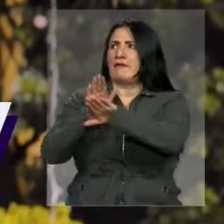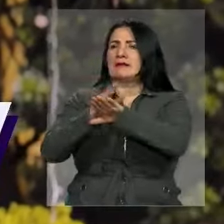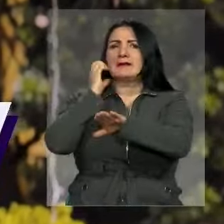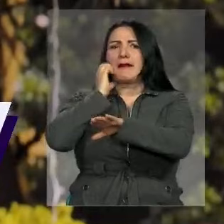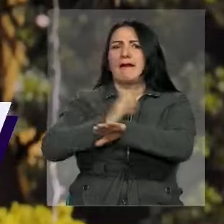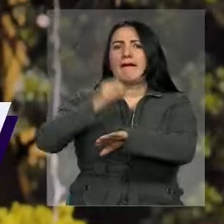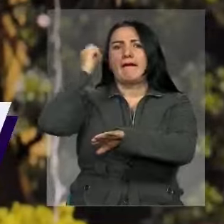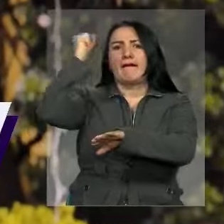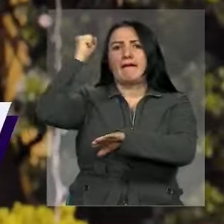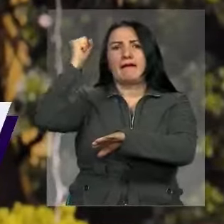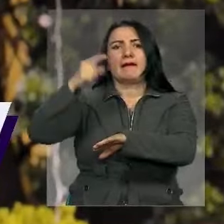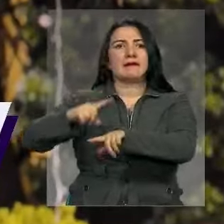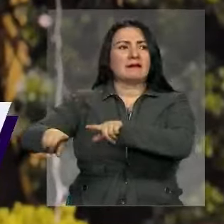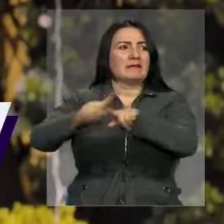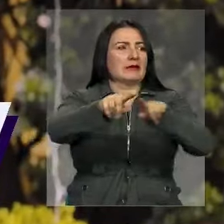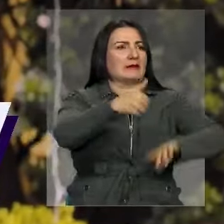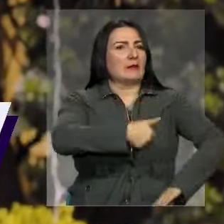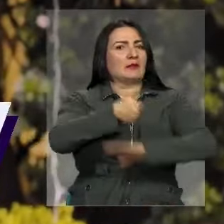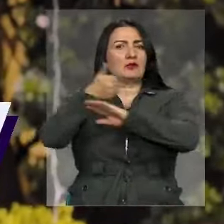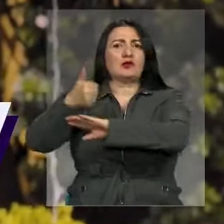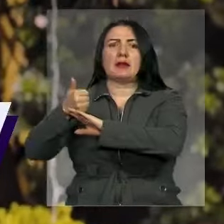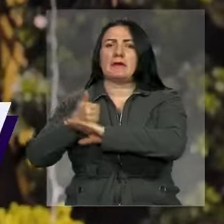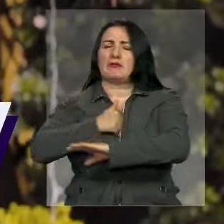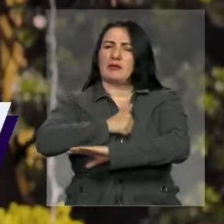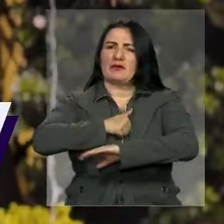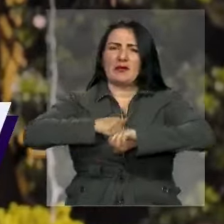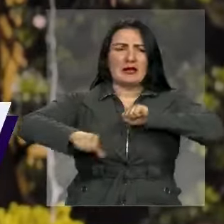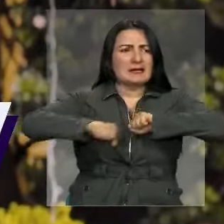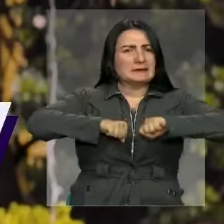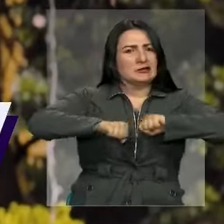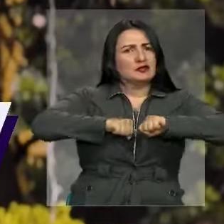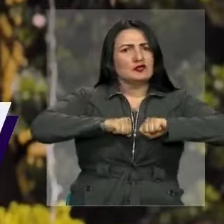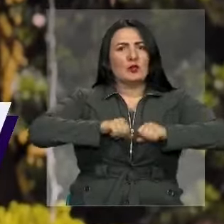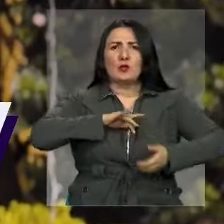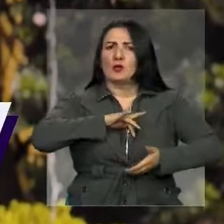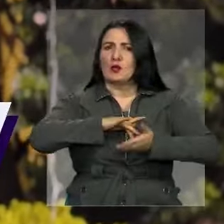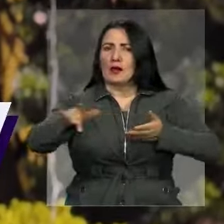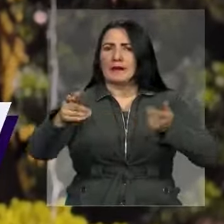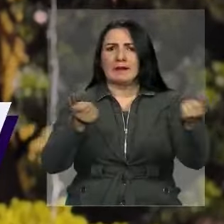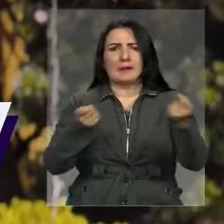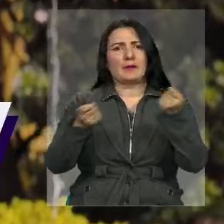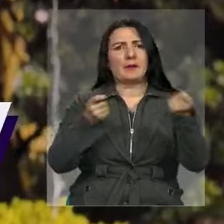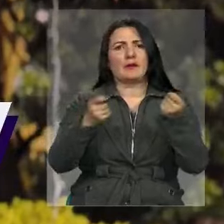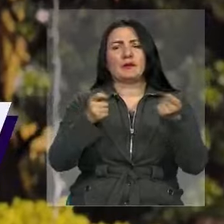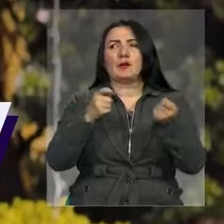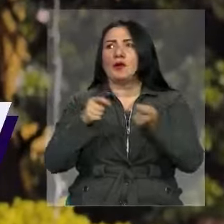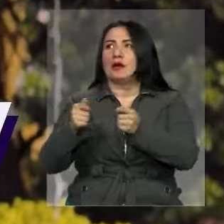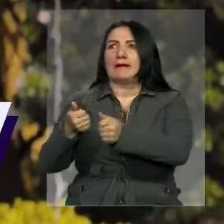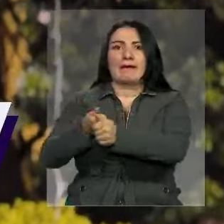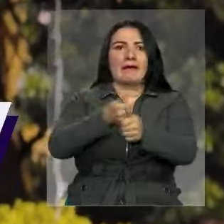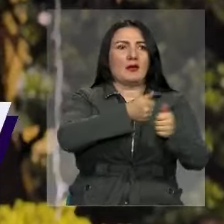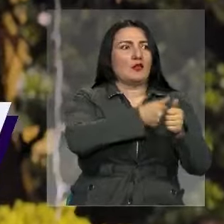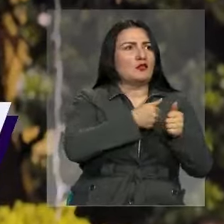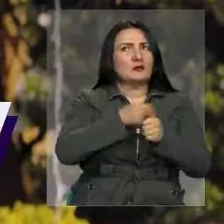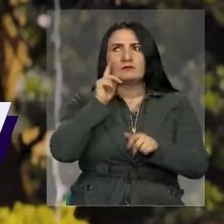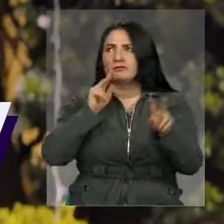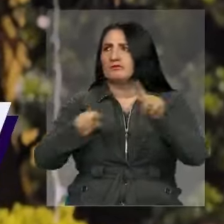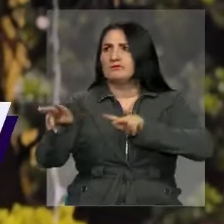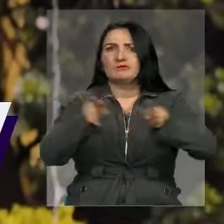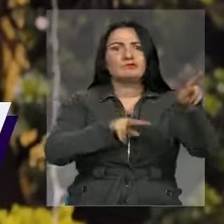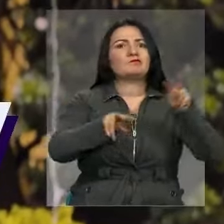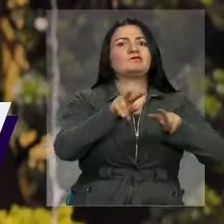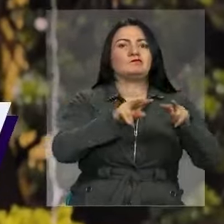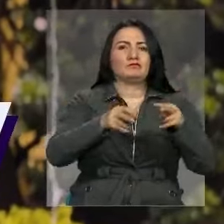Carlos Fernando Galán y a las demás autoridades es a desplegar acciones urgentes de control en cada uno de estos puntos que ya están bien referenciados,